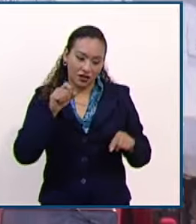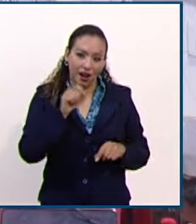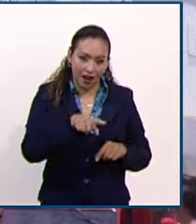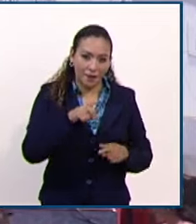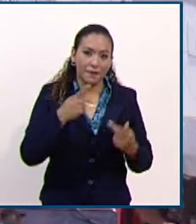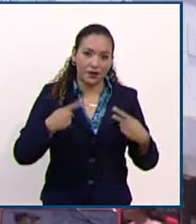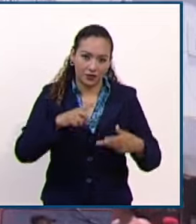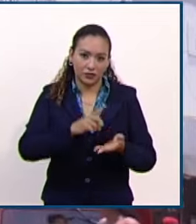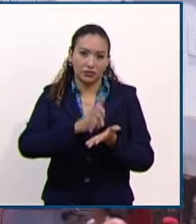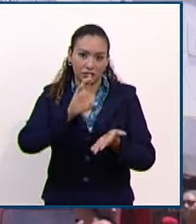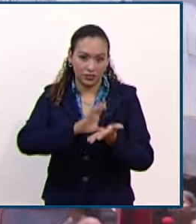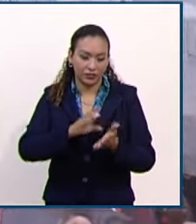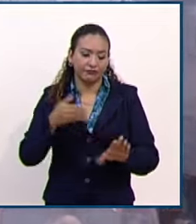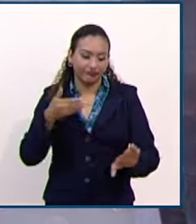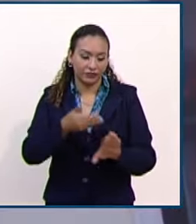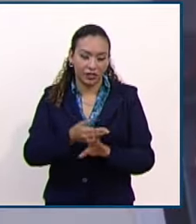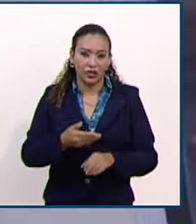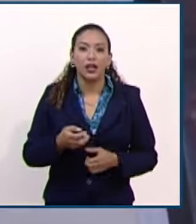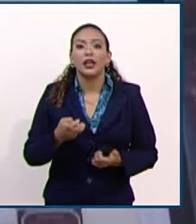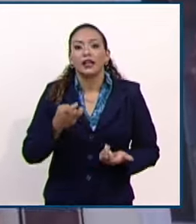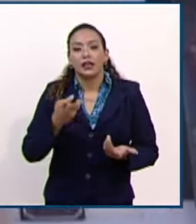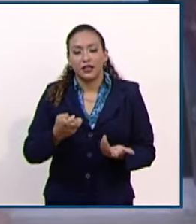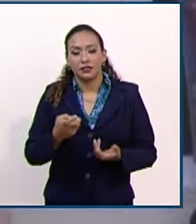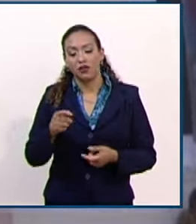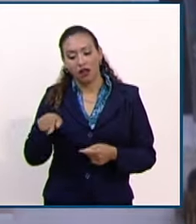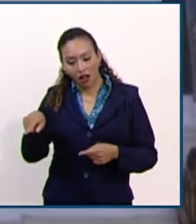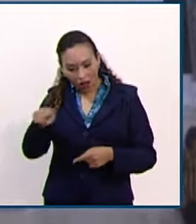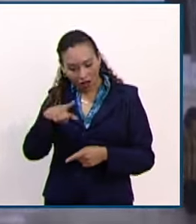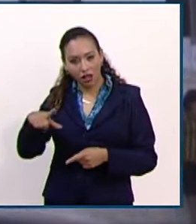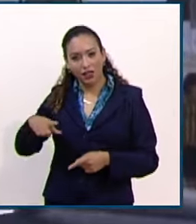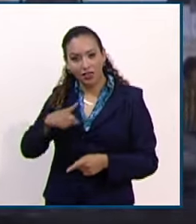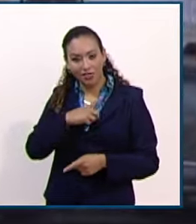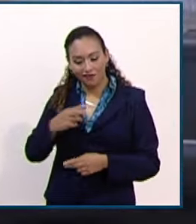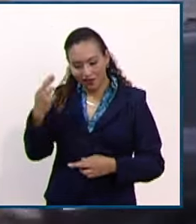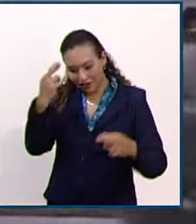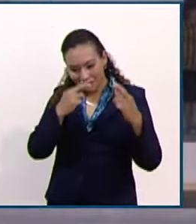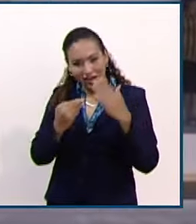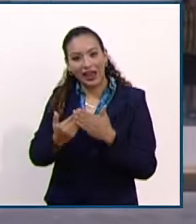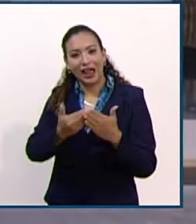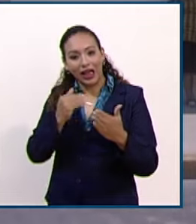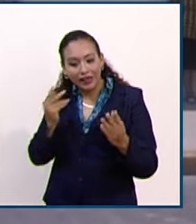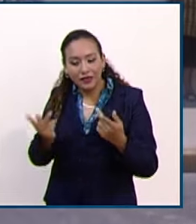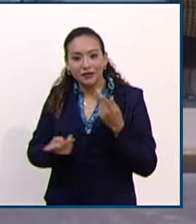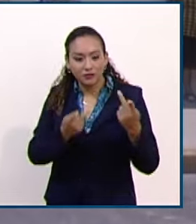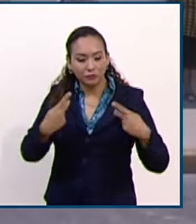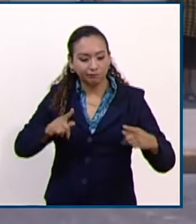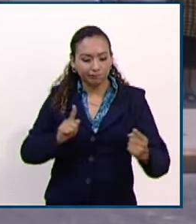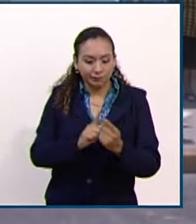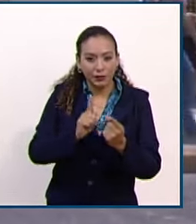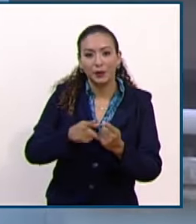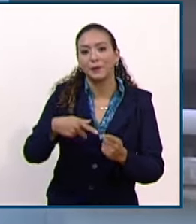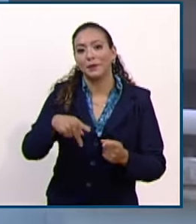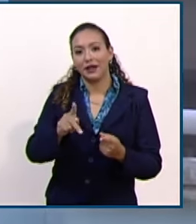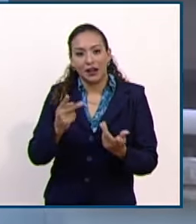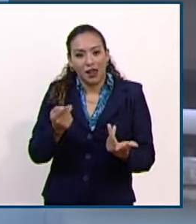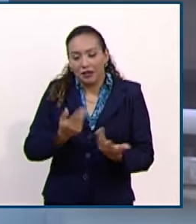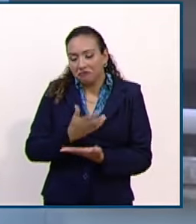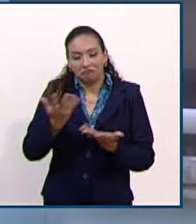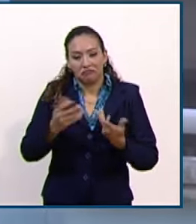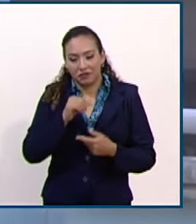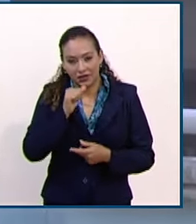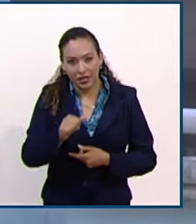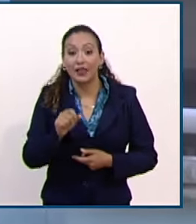con discapacidad, por lo que existía la obligación de realizar consultas previas, toda vez que de esa norma se materializa el